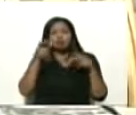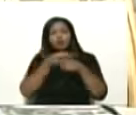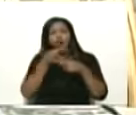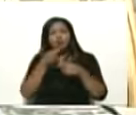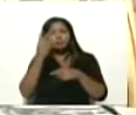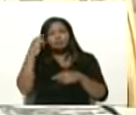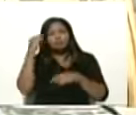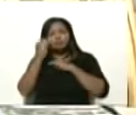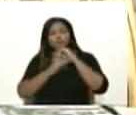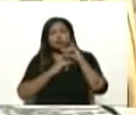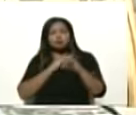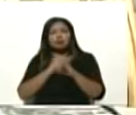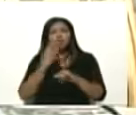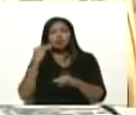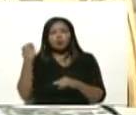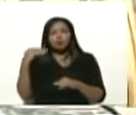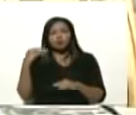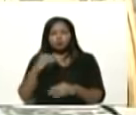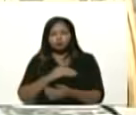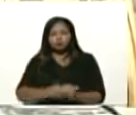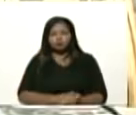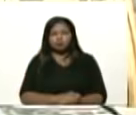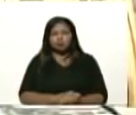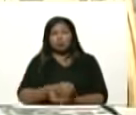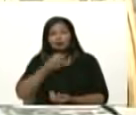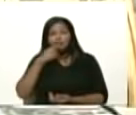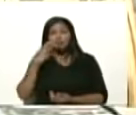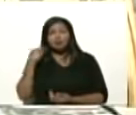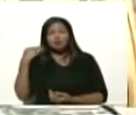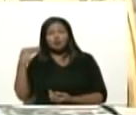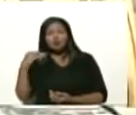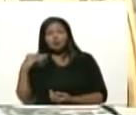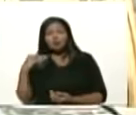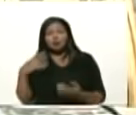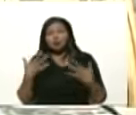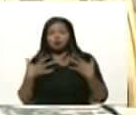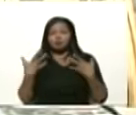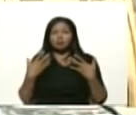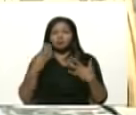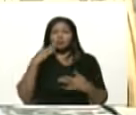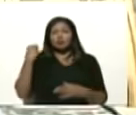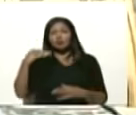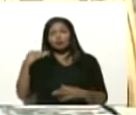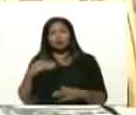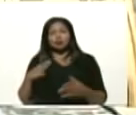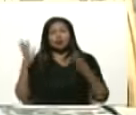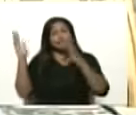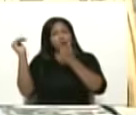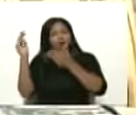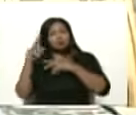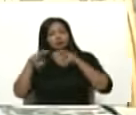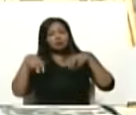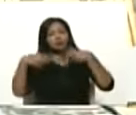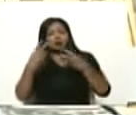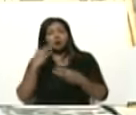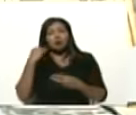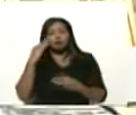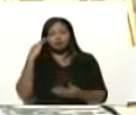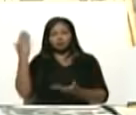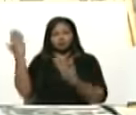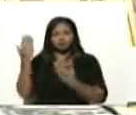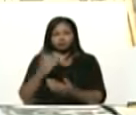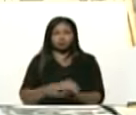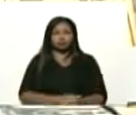Internacional de la Juventud. Hermosa juventud, alegre juventud, esperanza renovada juventud. Adelante.